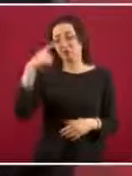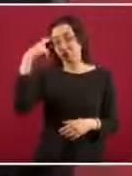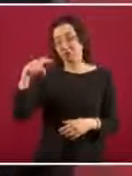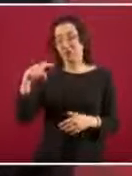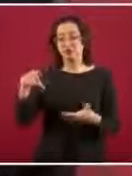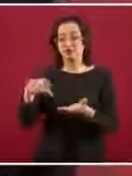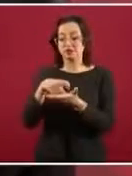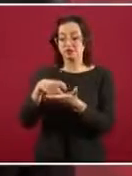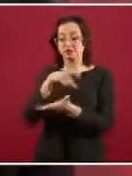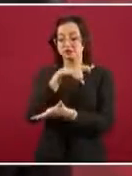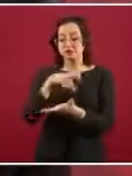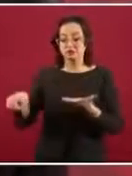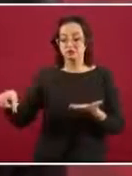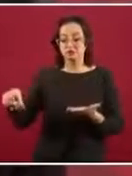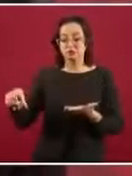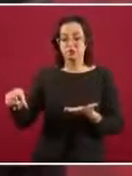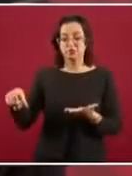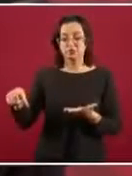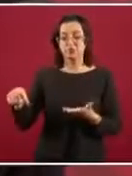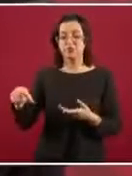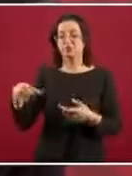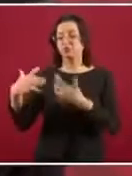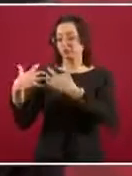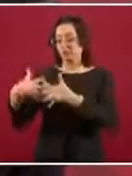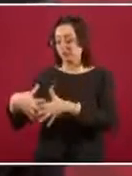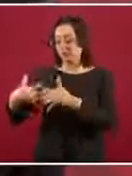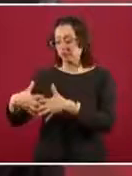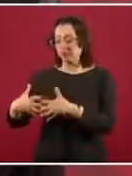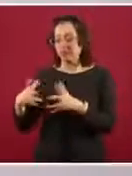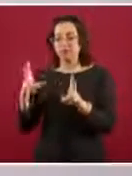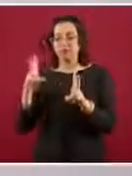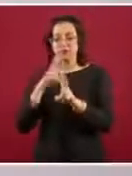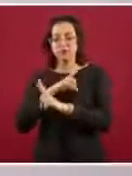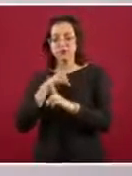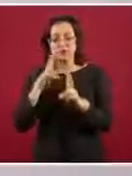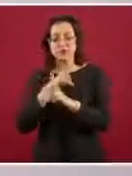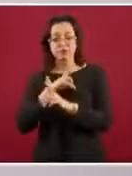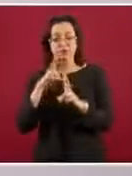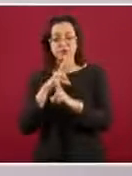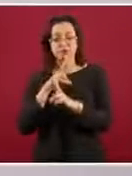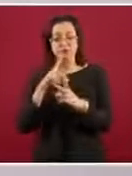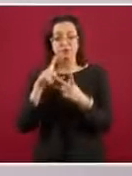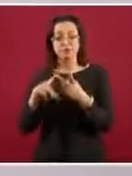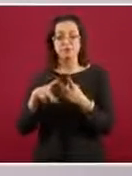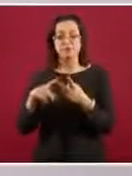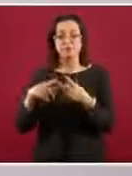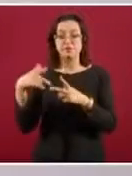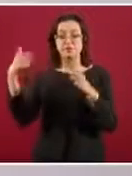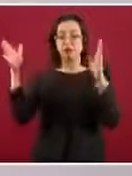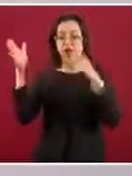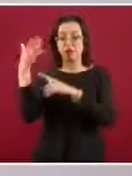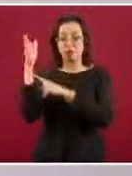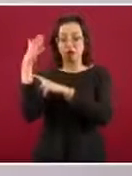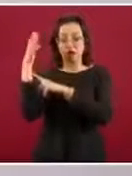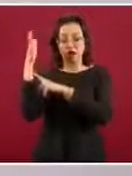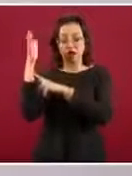ya sea de ventiladores, ya sea de ambulancias,